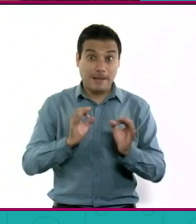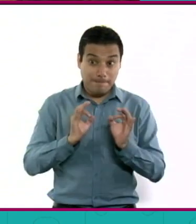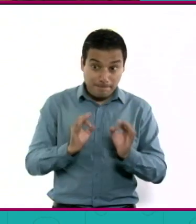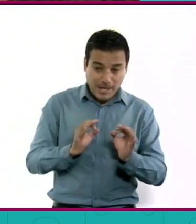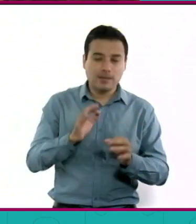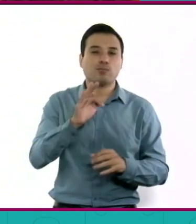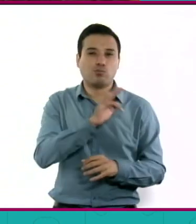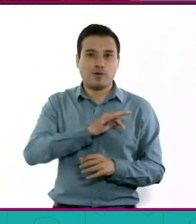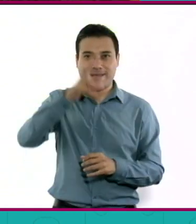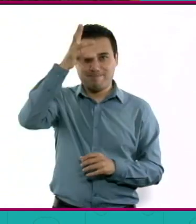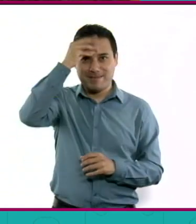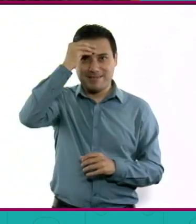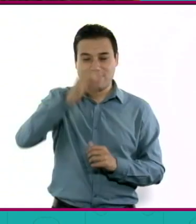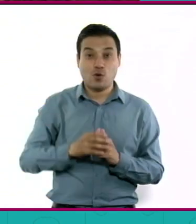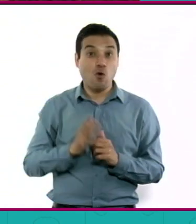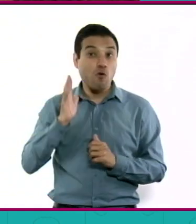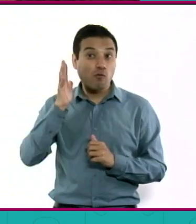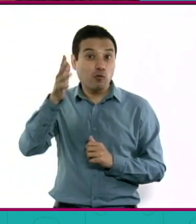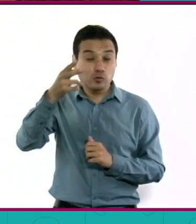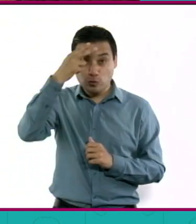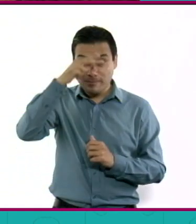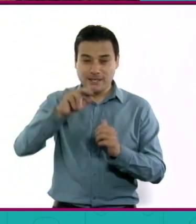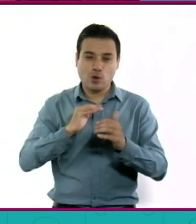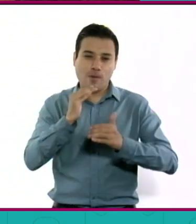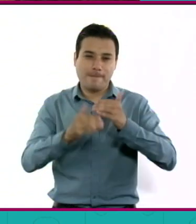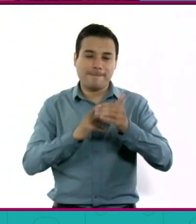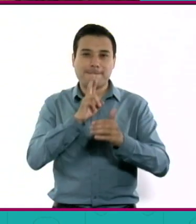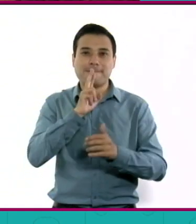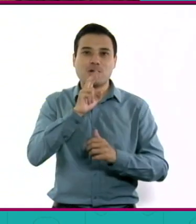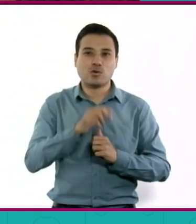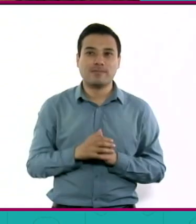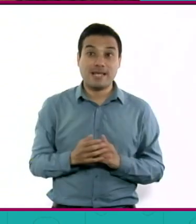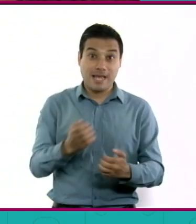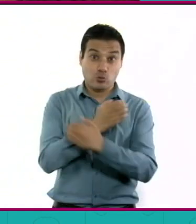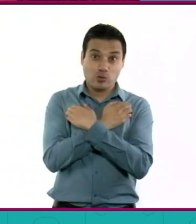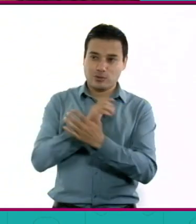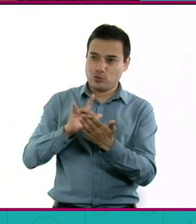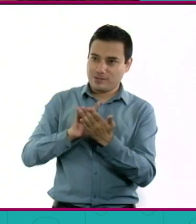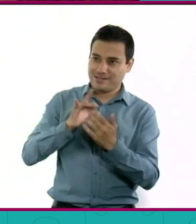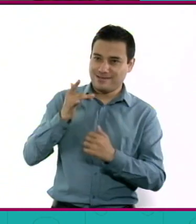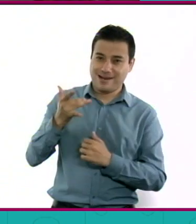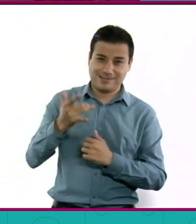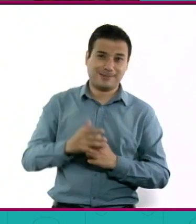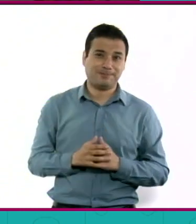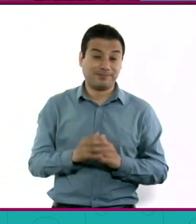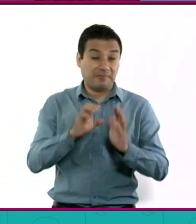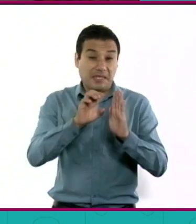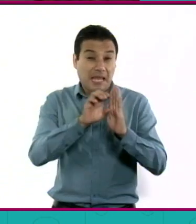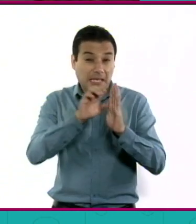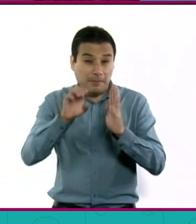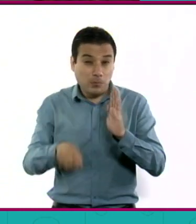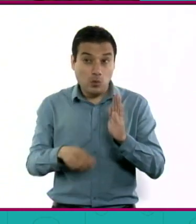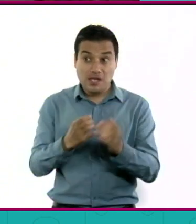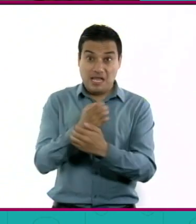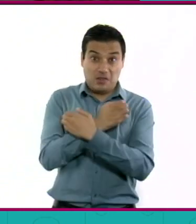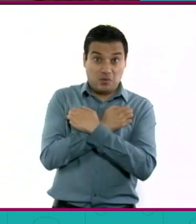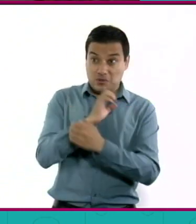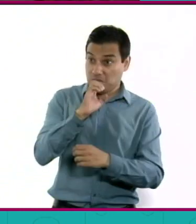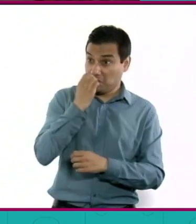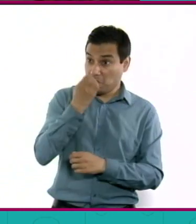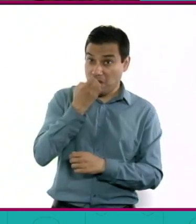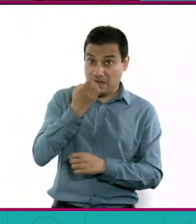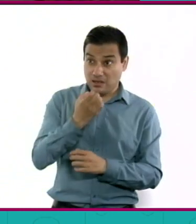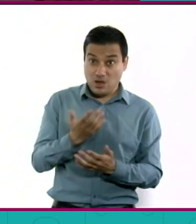un mejor país, les vaya mucho mejor, es gracias a la educación que todos nosotros podemos estar aquí, sin la educación nosotros no